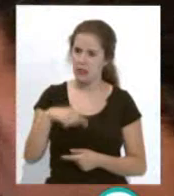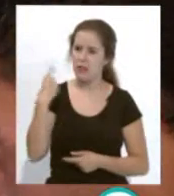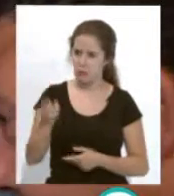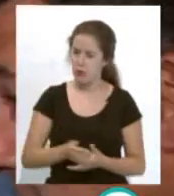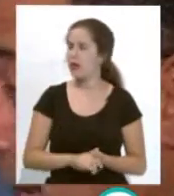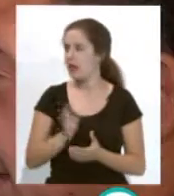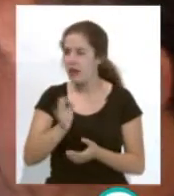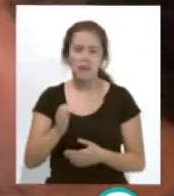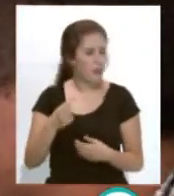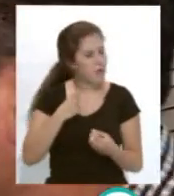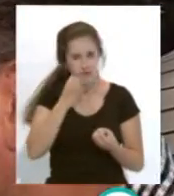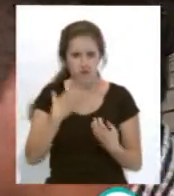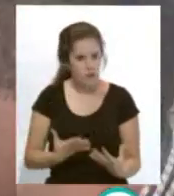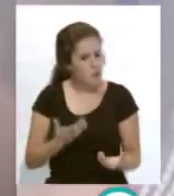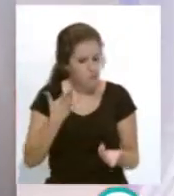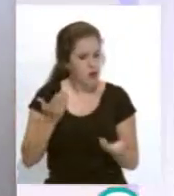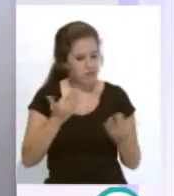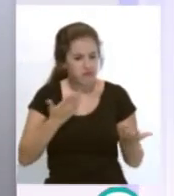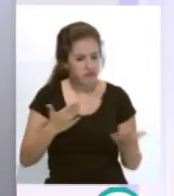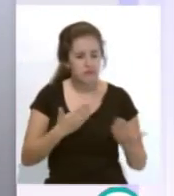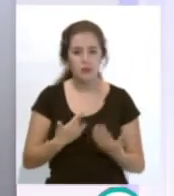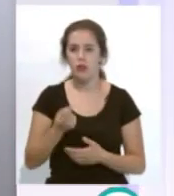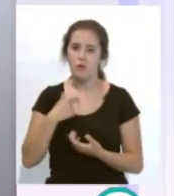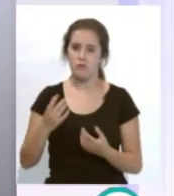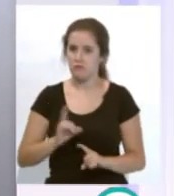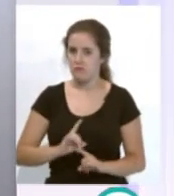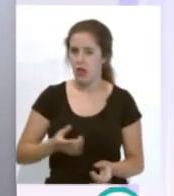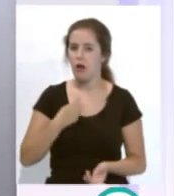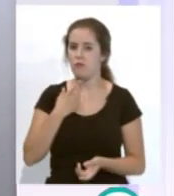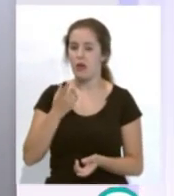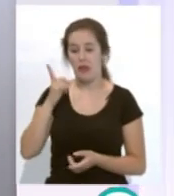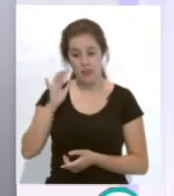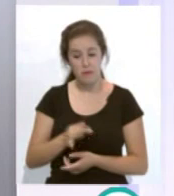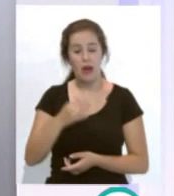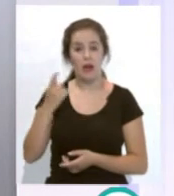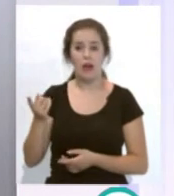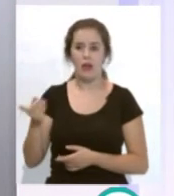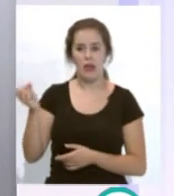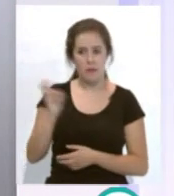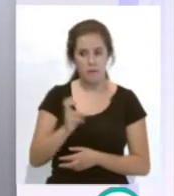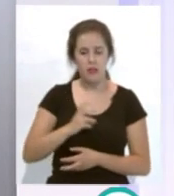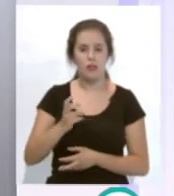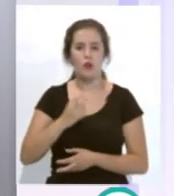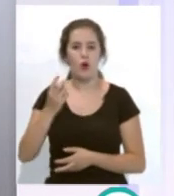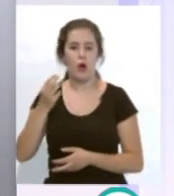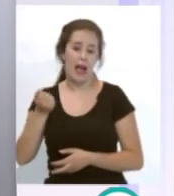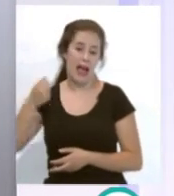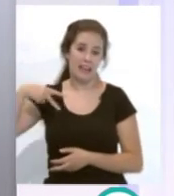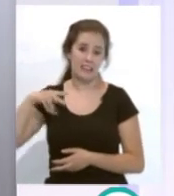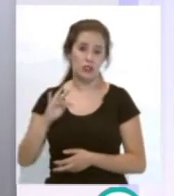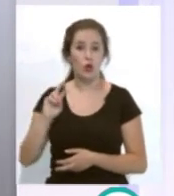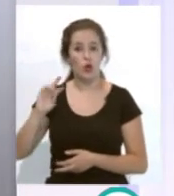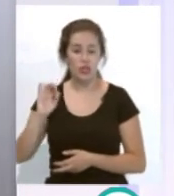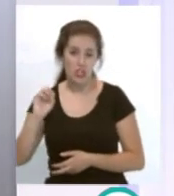pasamos un muy buen rato, me alegro mucho ver a Pepe Mejía, a Salvador Chirino, al gran Antonio Navarrete, que para mí es una